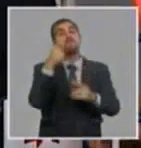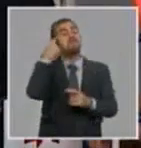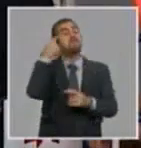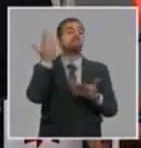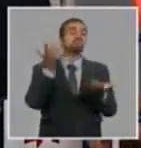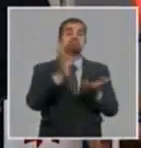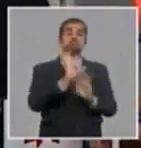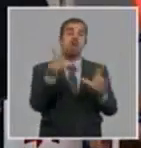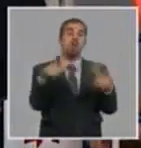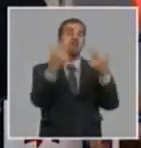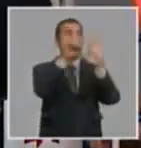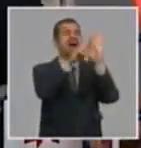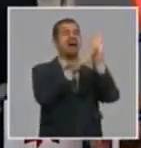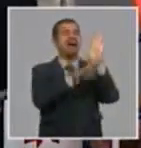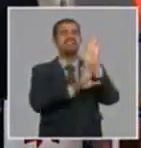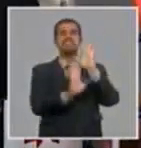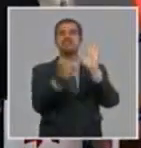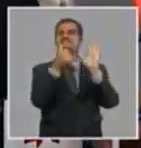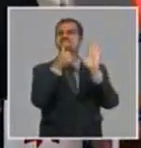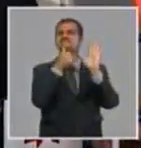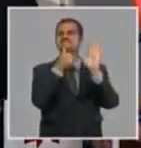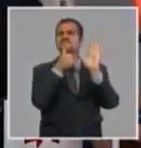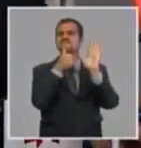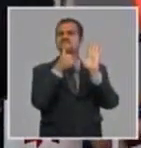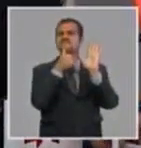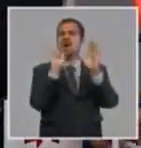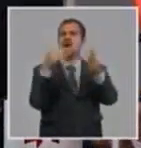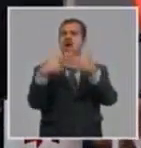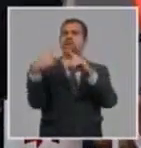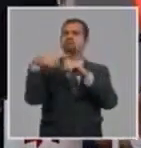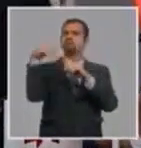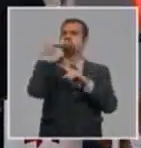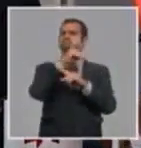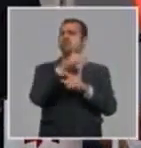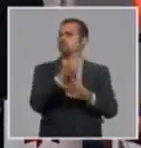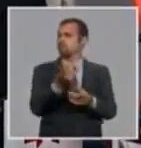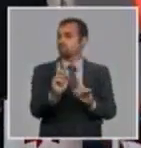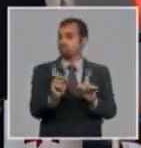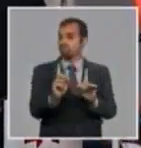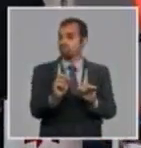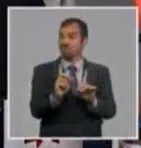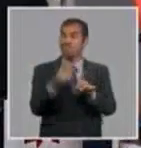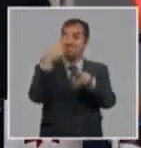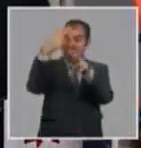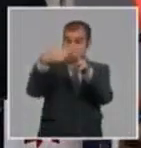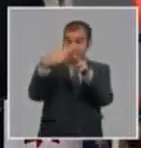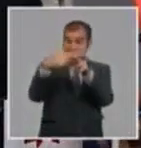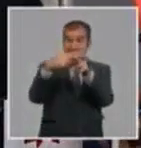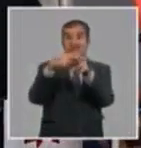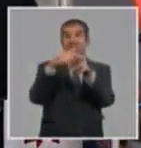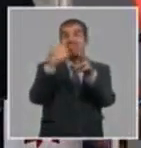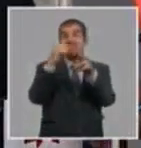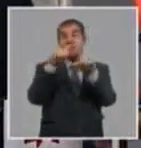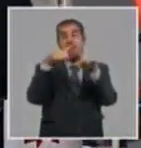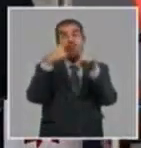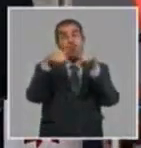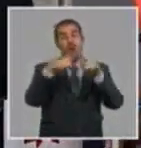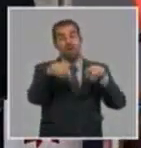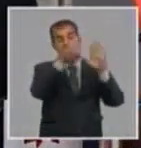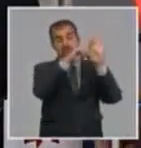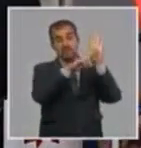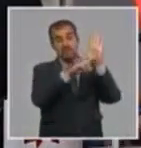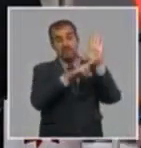cumpla con estos principios para ya poder tener una empresa de alta tecnología. Son requisitos muy exigentes y que, además de eso, cualquiera